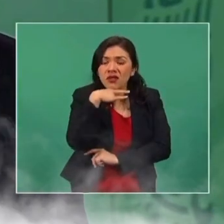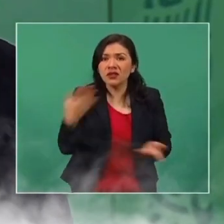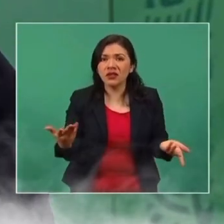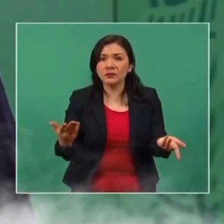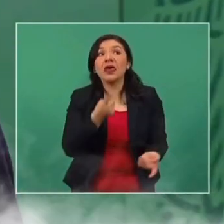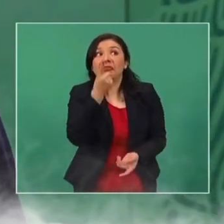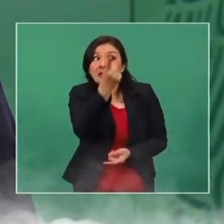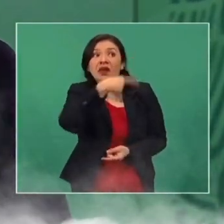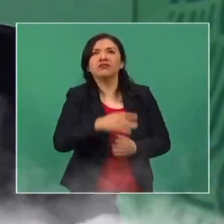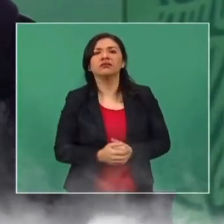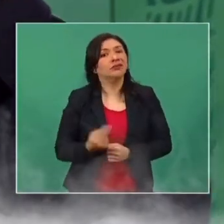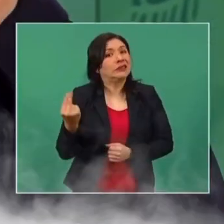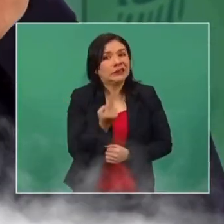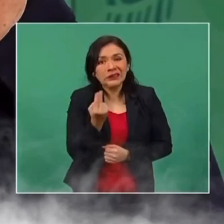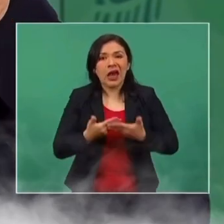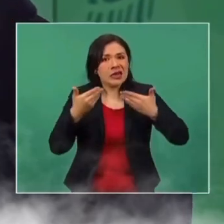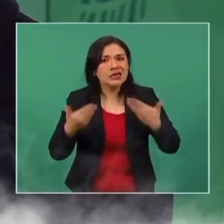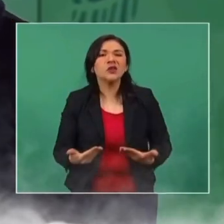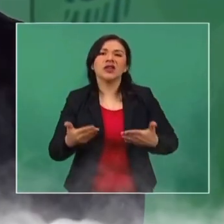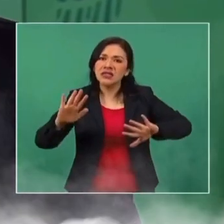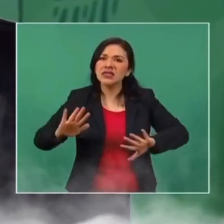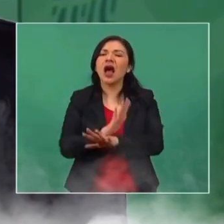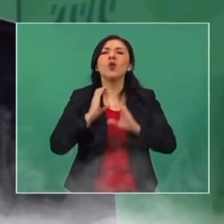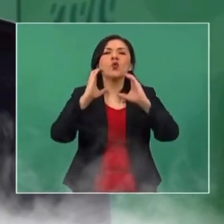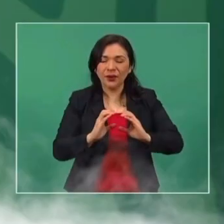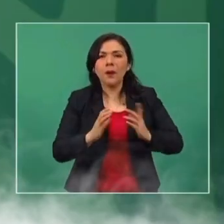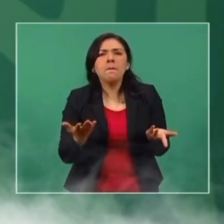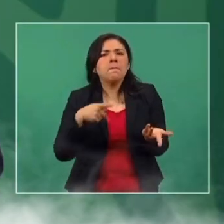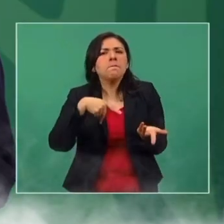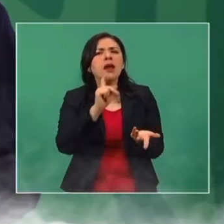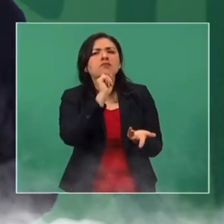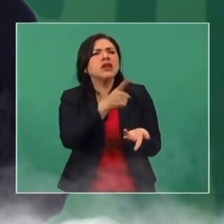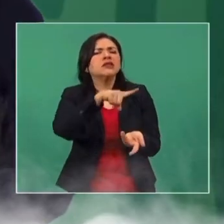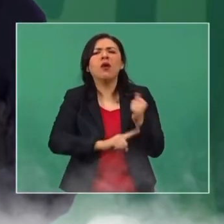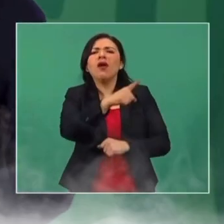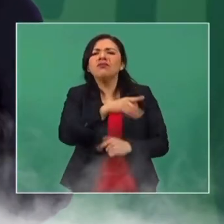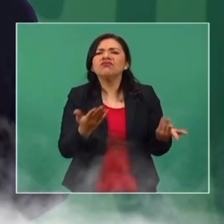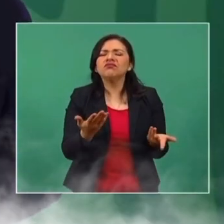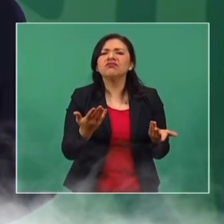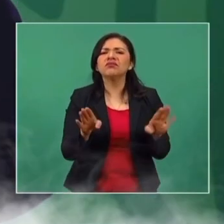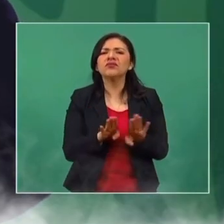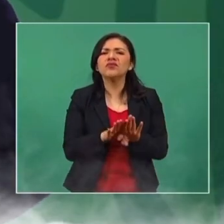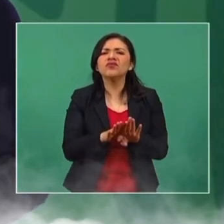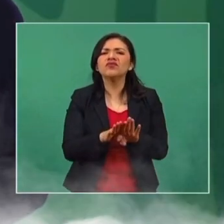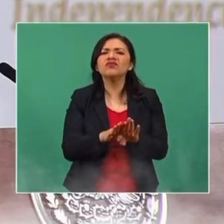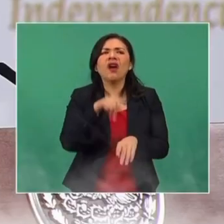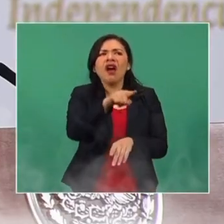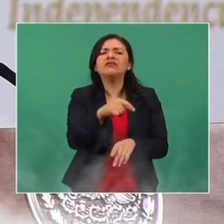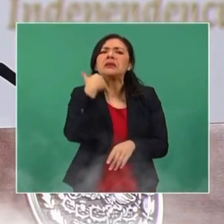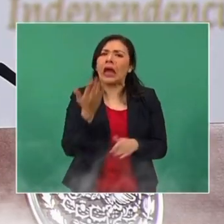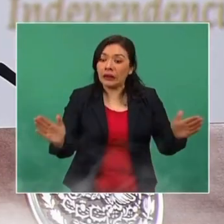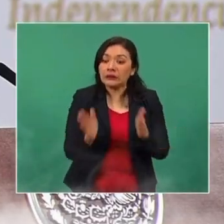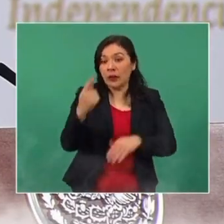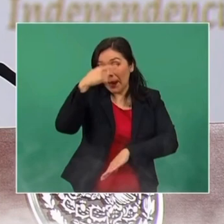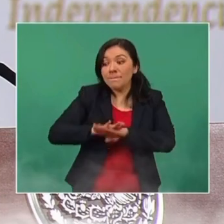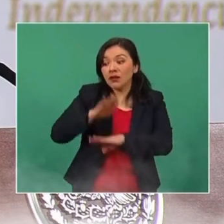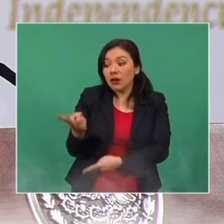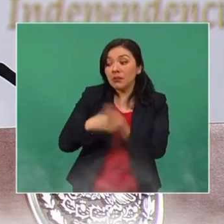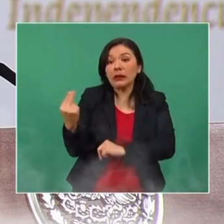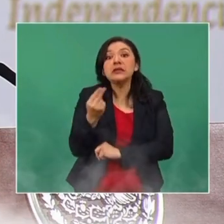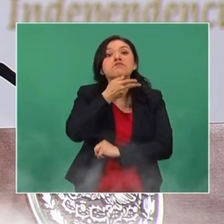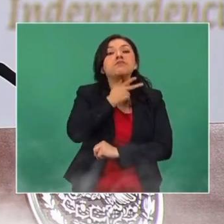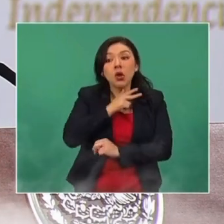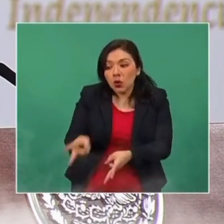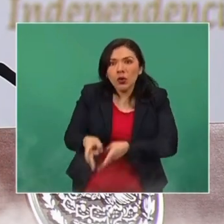porque se habla de que hay enfrentar el cambio climático. Pero se está promoviendo que se extraiga más petróleo,